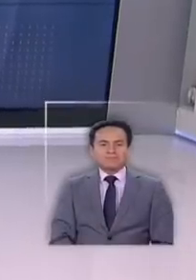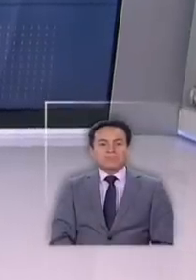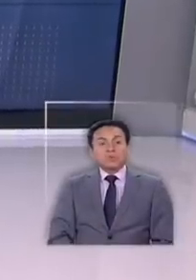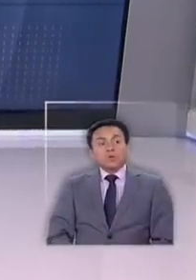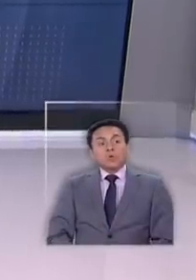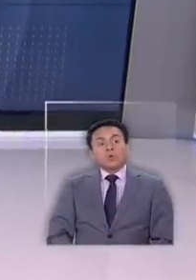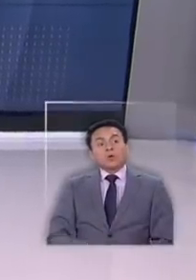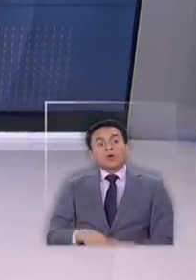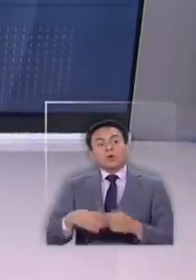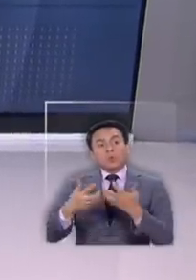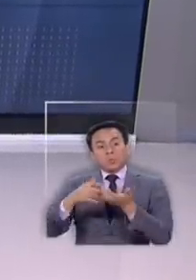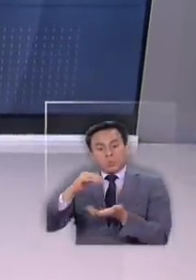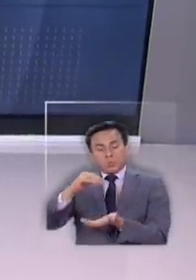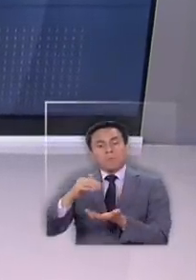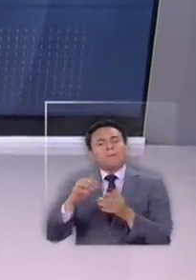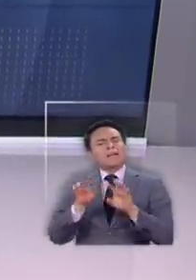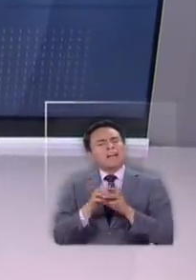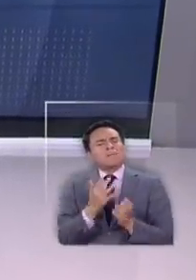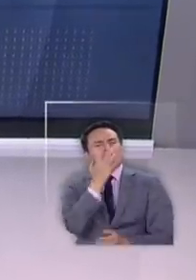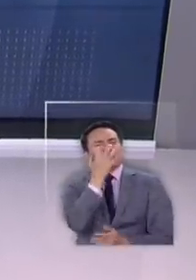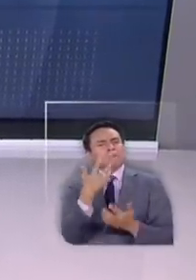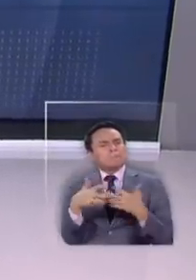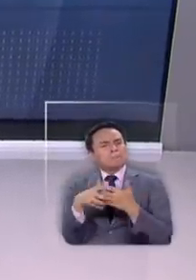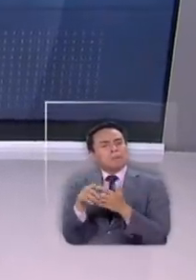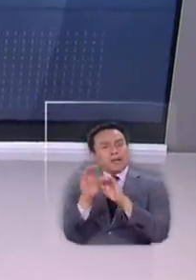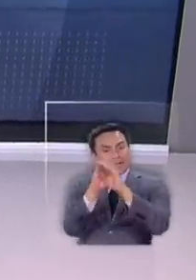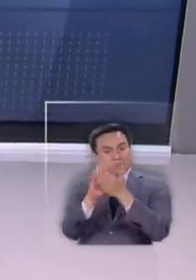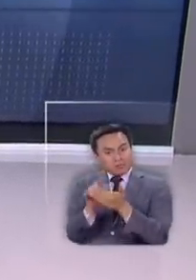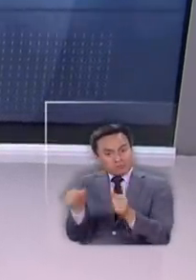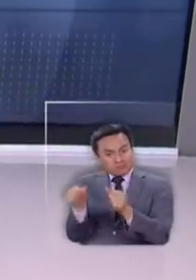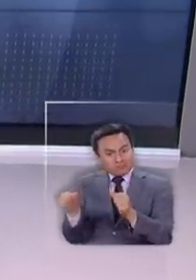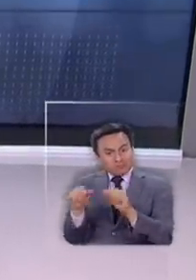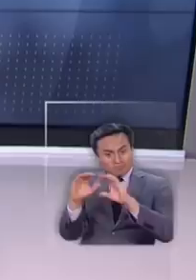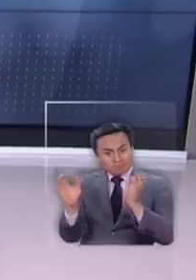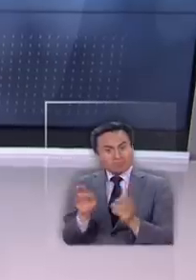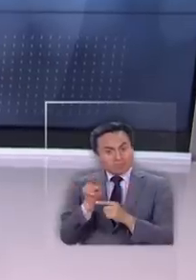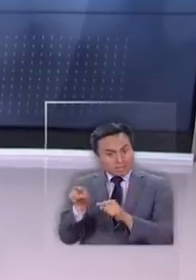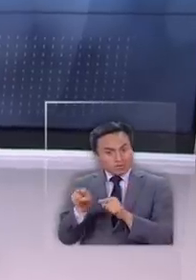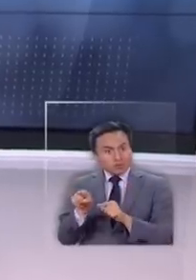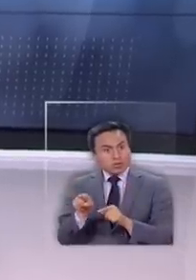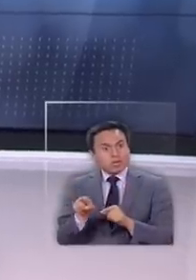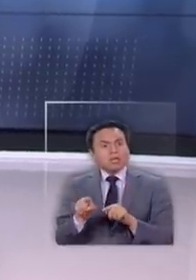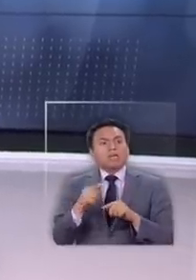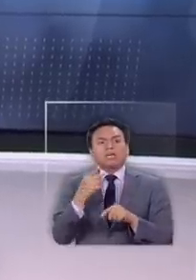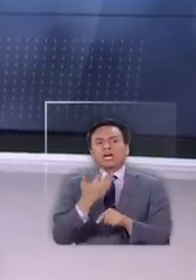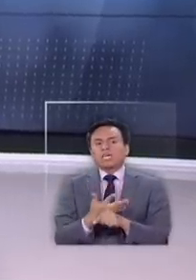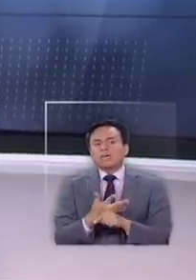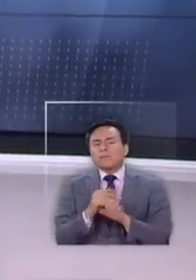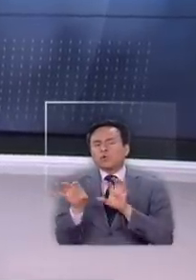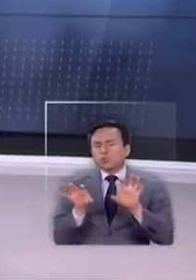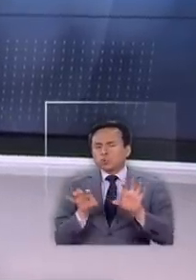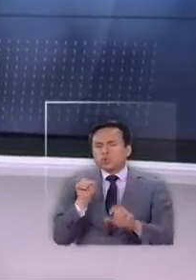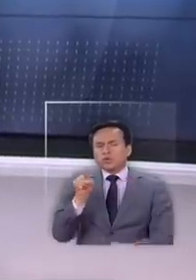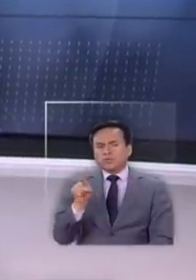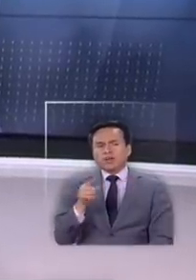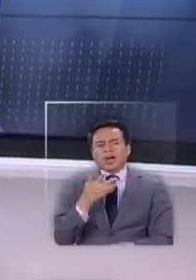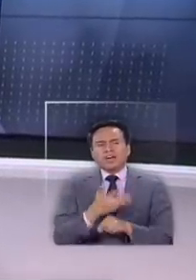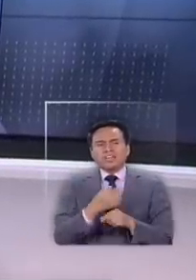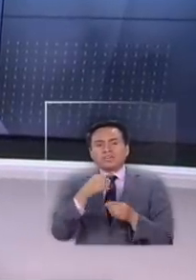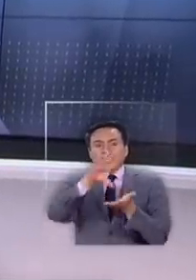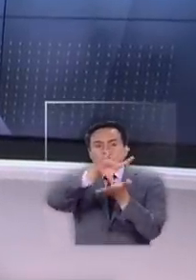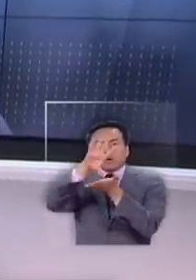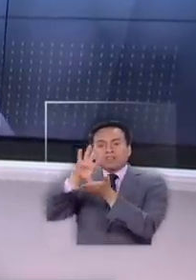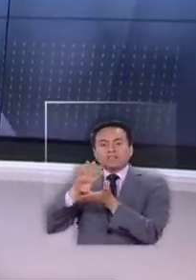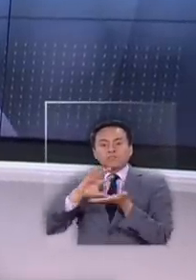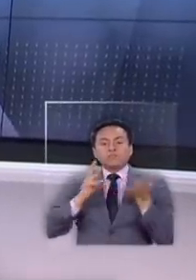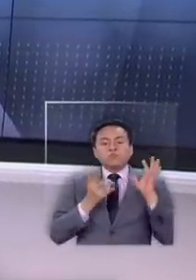Bueno, y un ventilador mecánico como este, el que tengo aquí a mi lado, es uno de los productos que tiene a varios